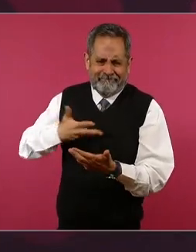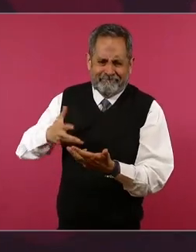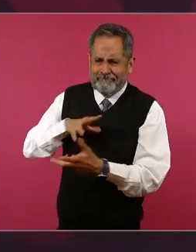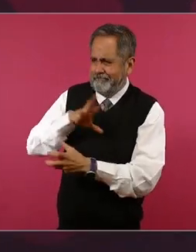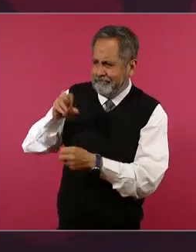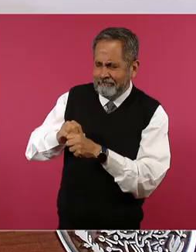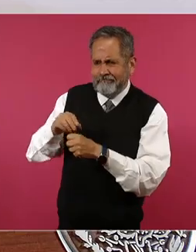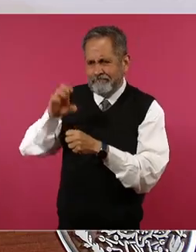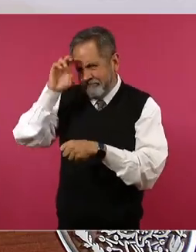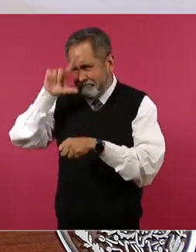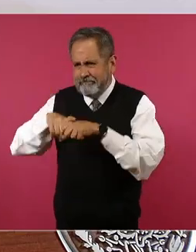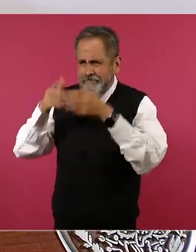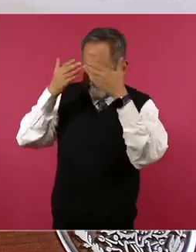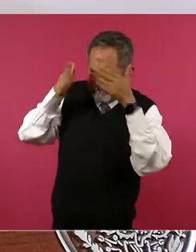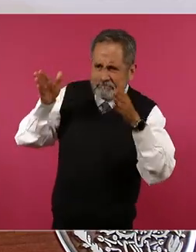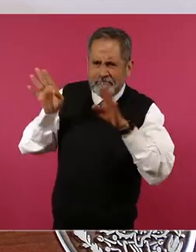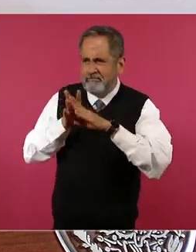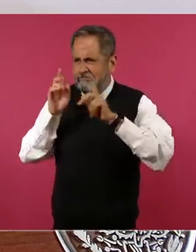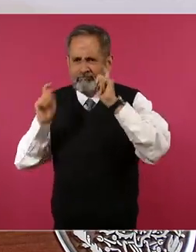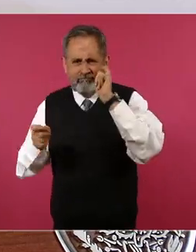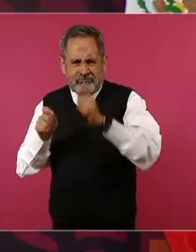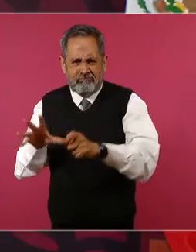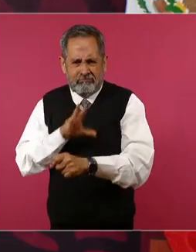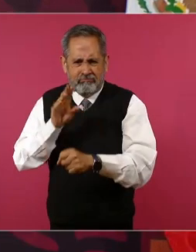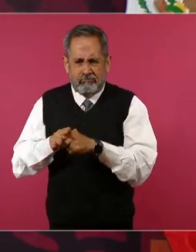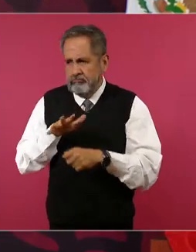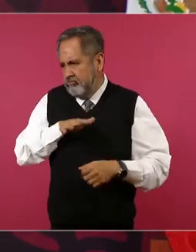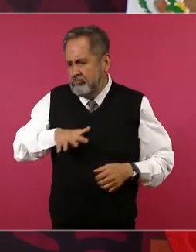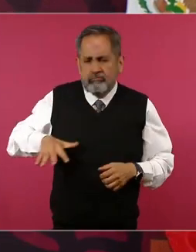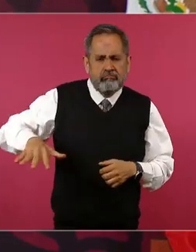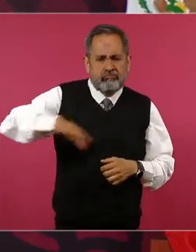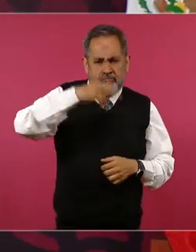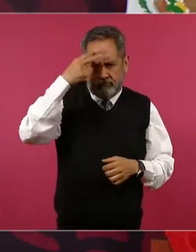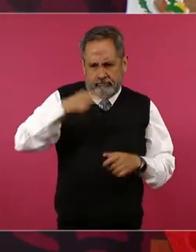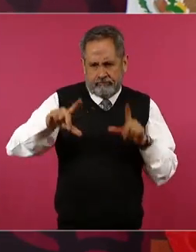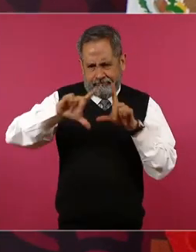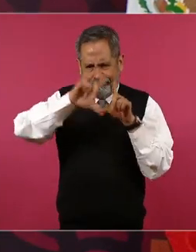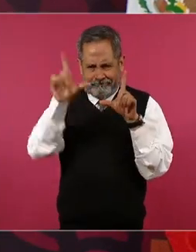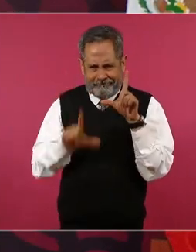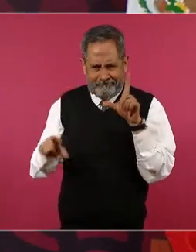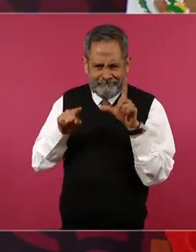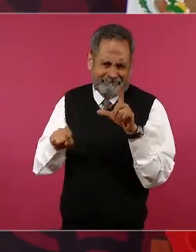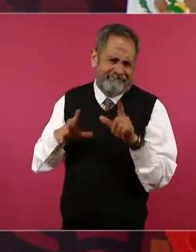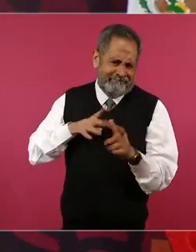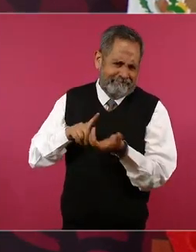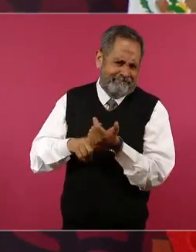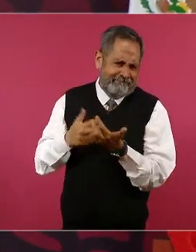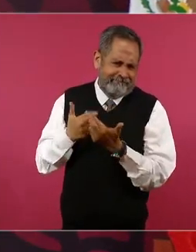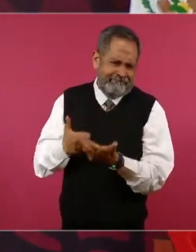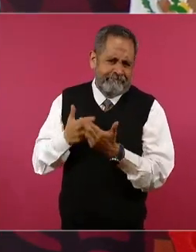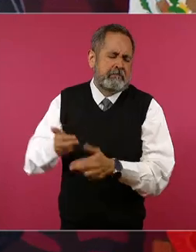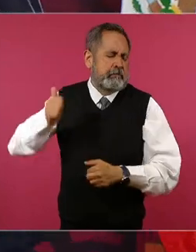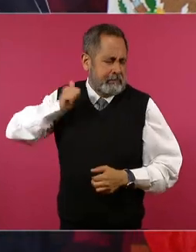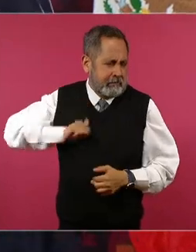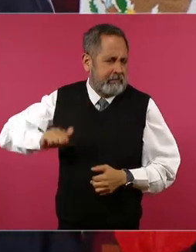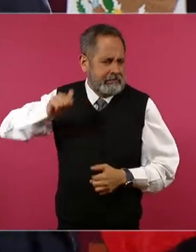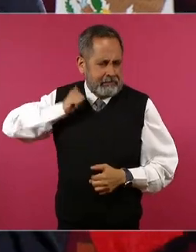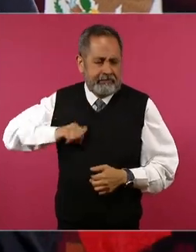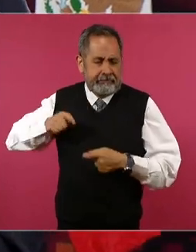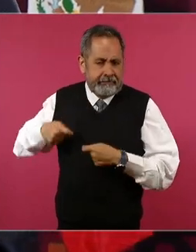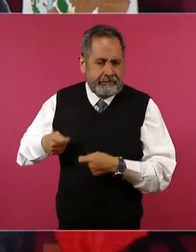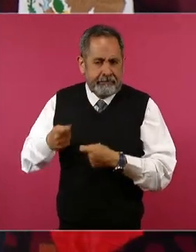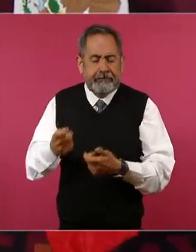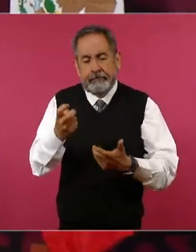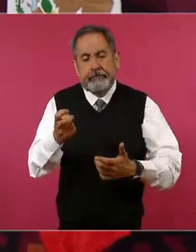en lo que es el actual territorio nacional y que esas